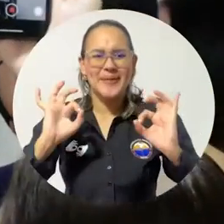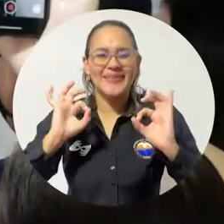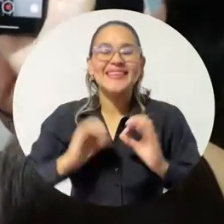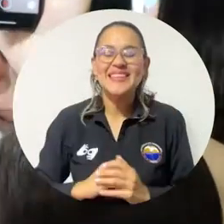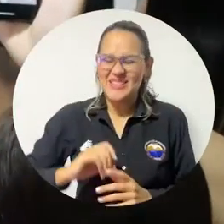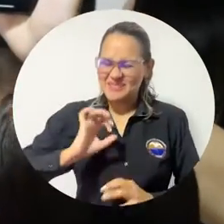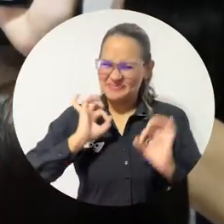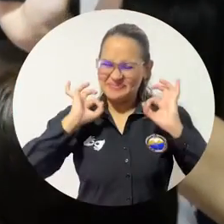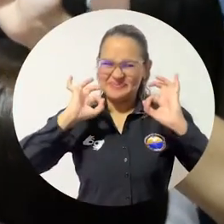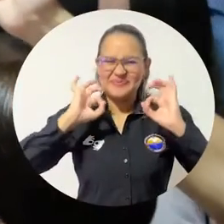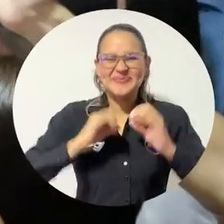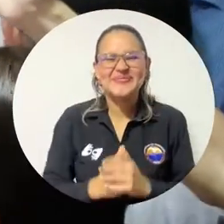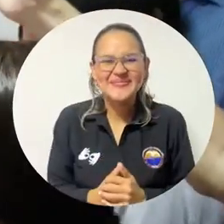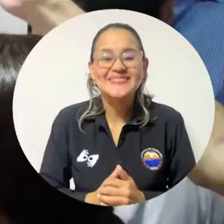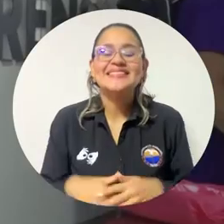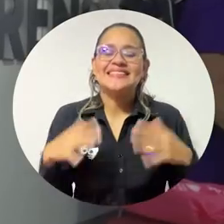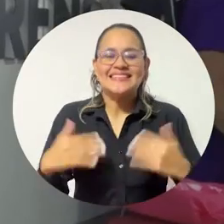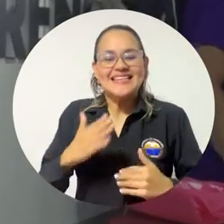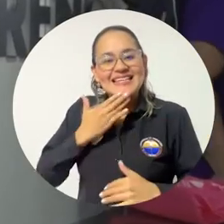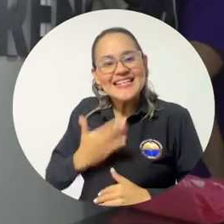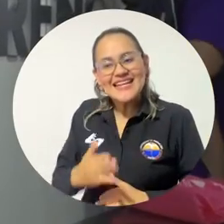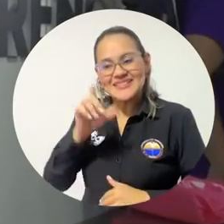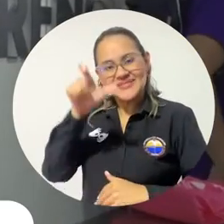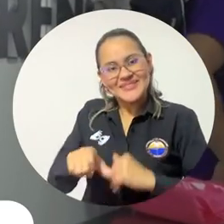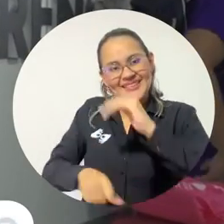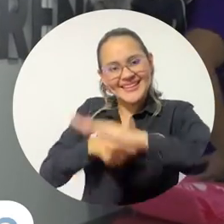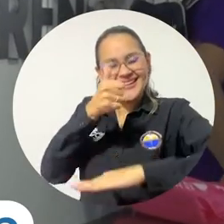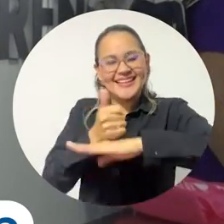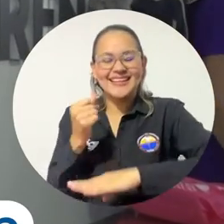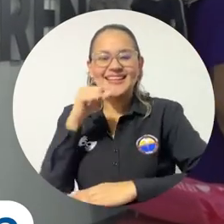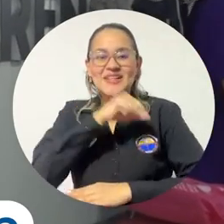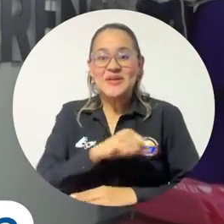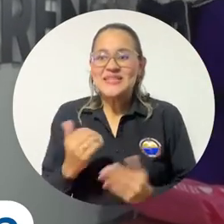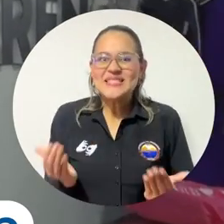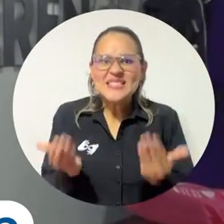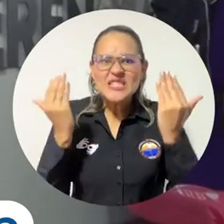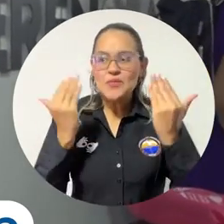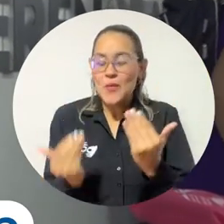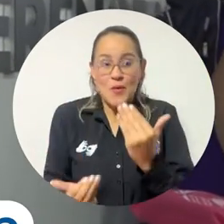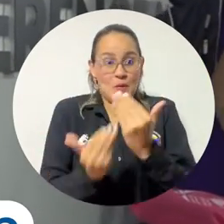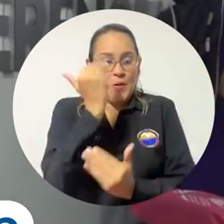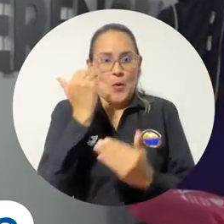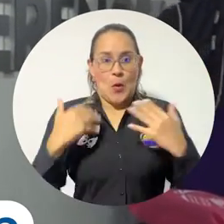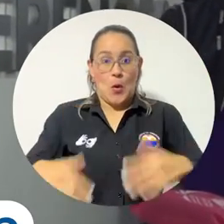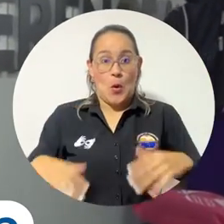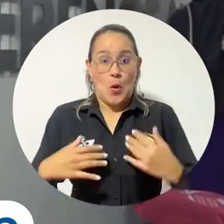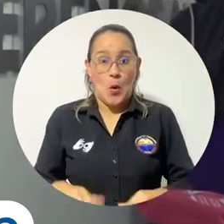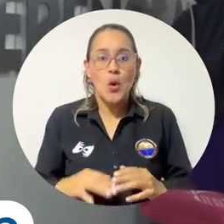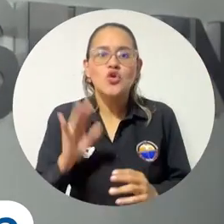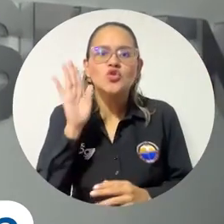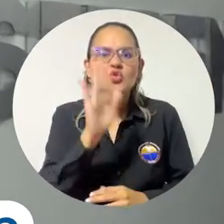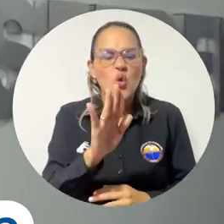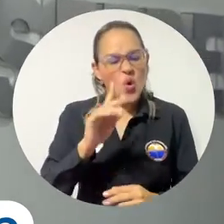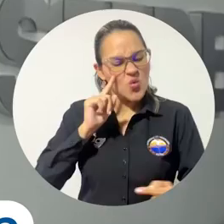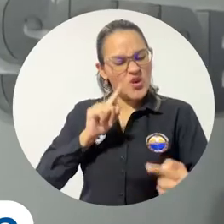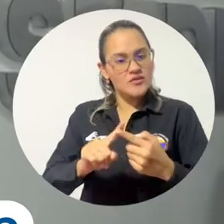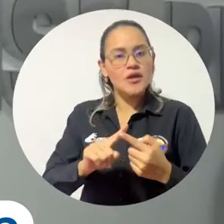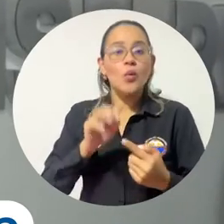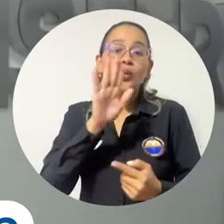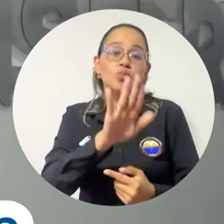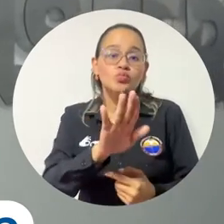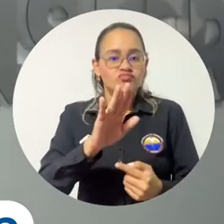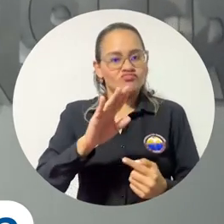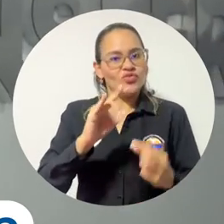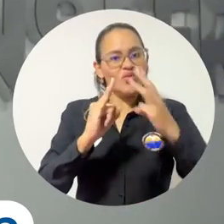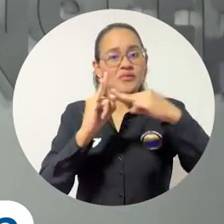rector, doctor Pablo Vera Salazar, que se ha dado la innovación de llevar la universidad no a un nivel nacional, sino